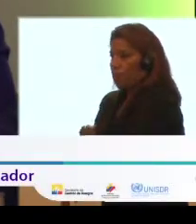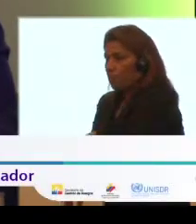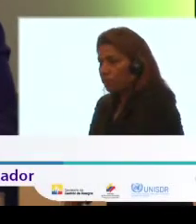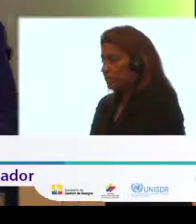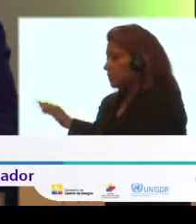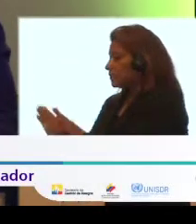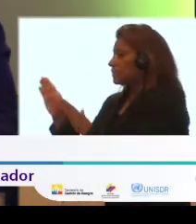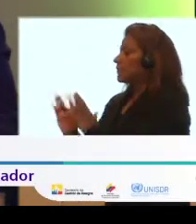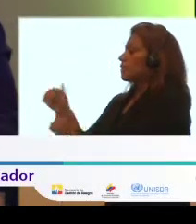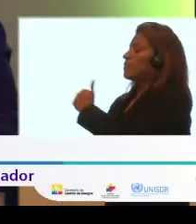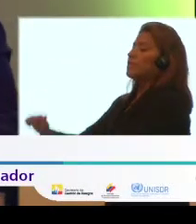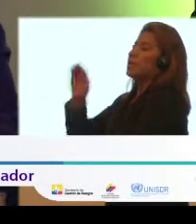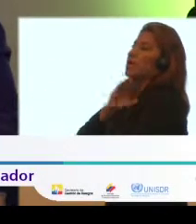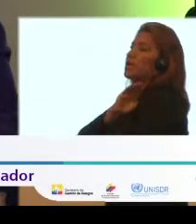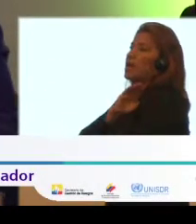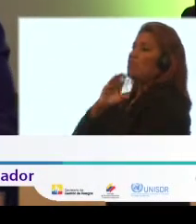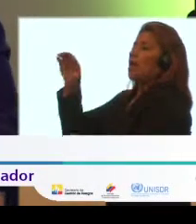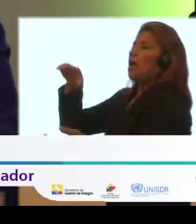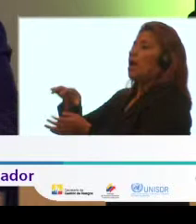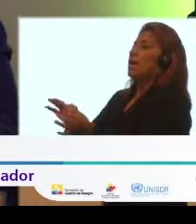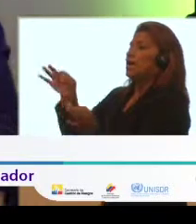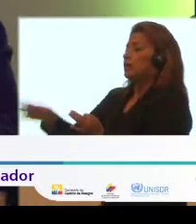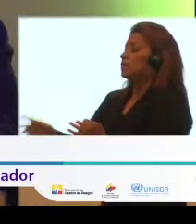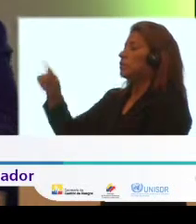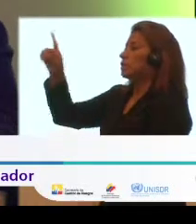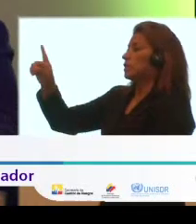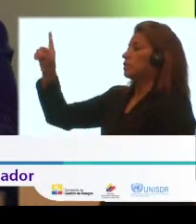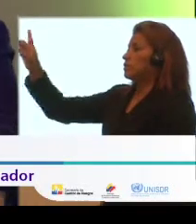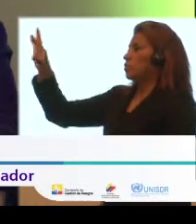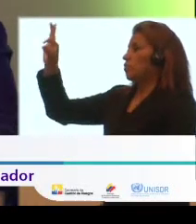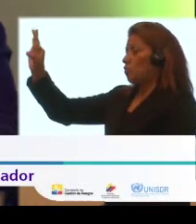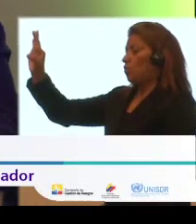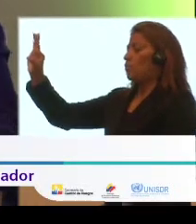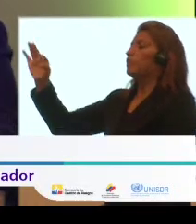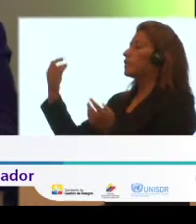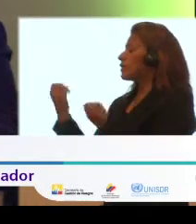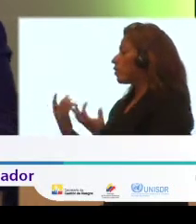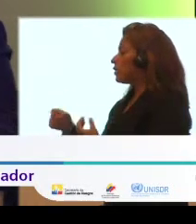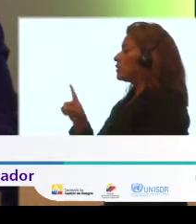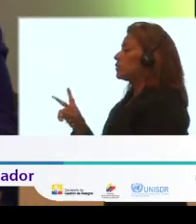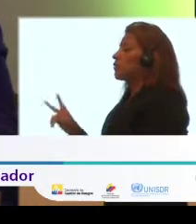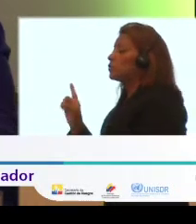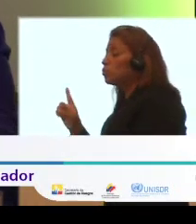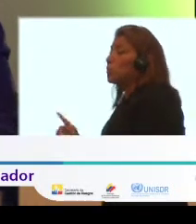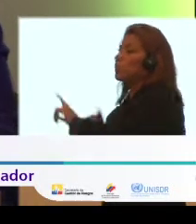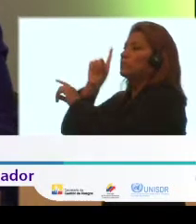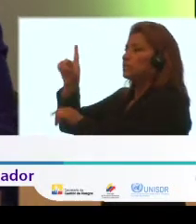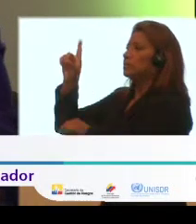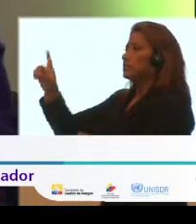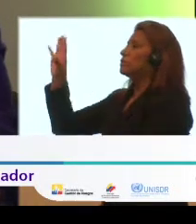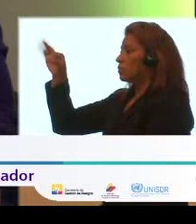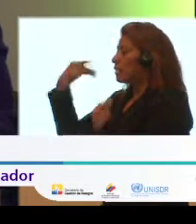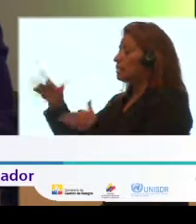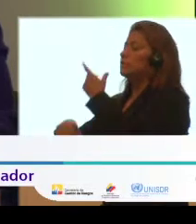de las unidades cantonales de gestión de riesgos en 119 municipios de los de 121 que hay en Ecuador y